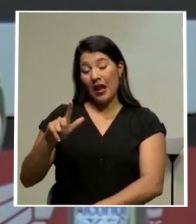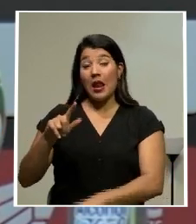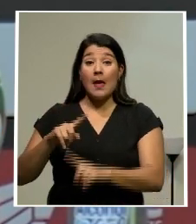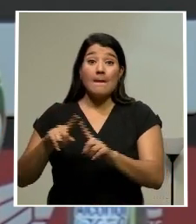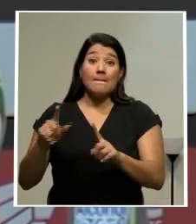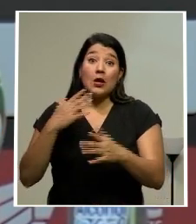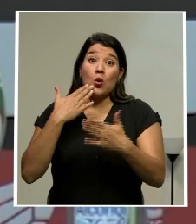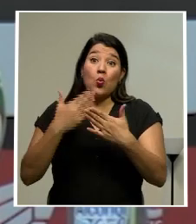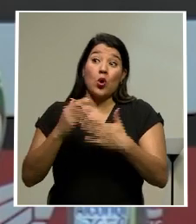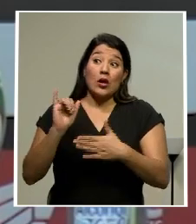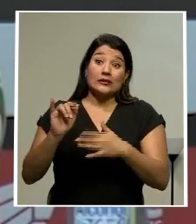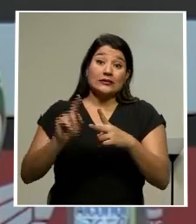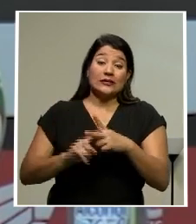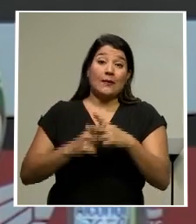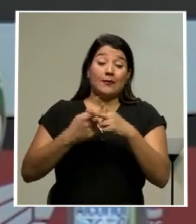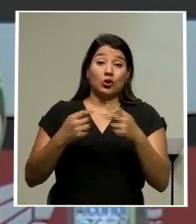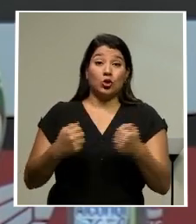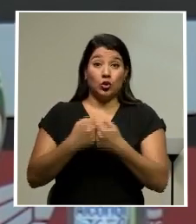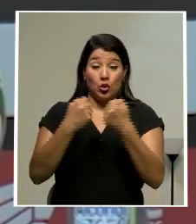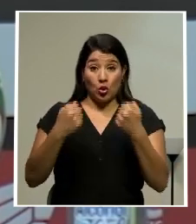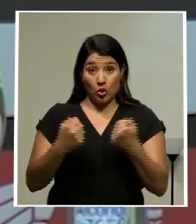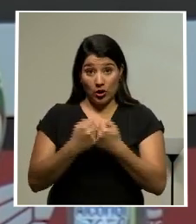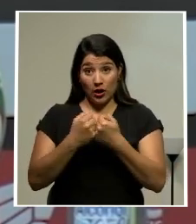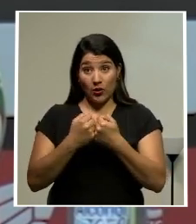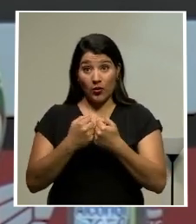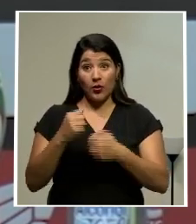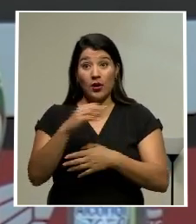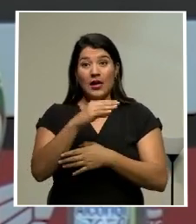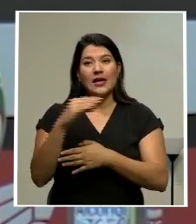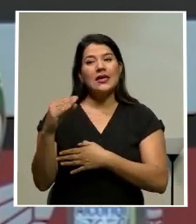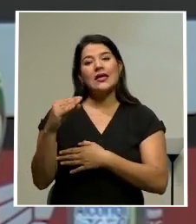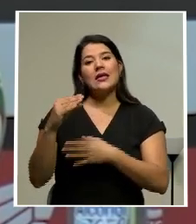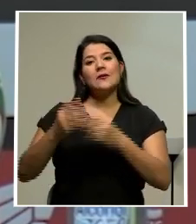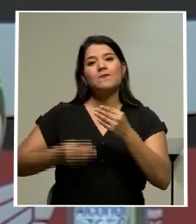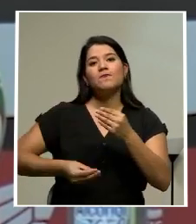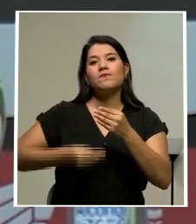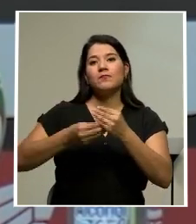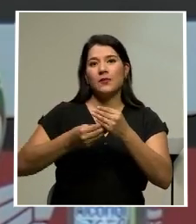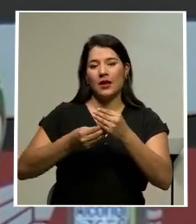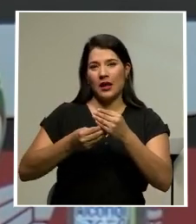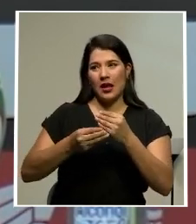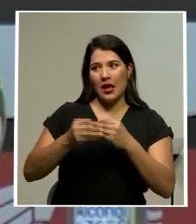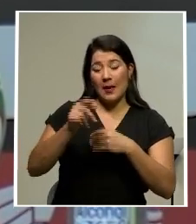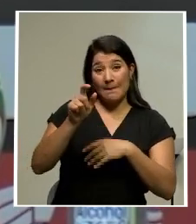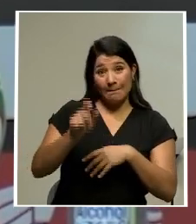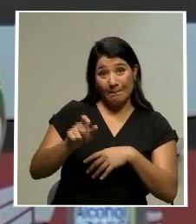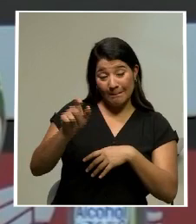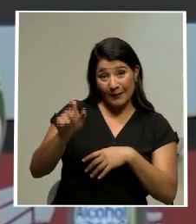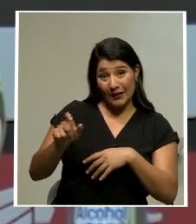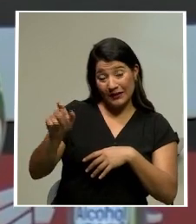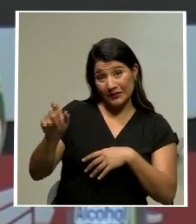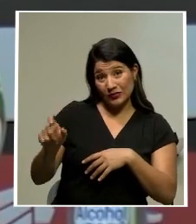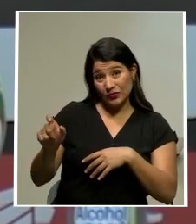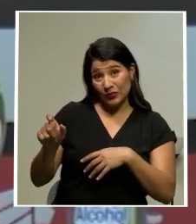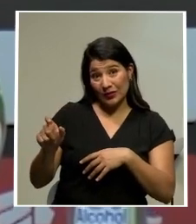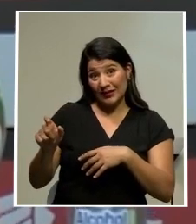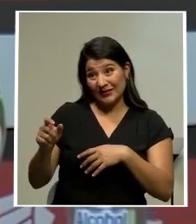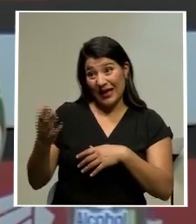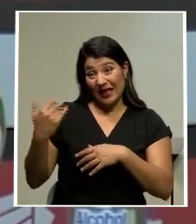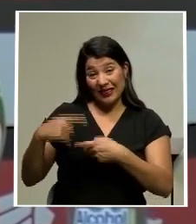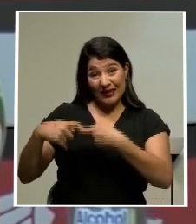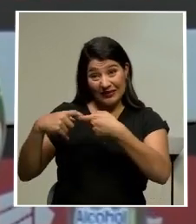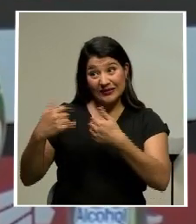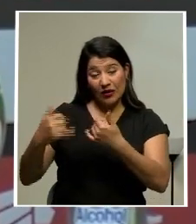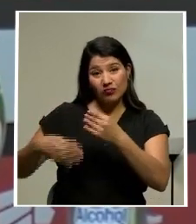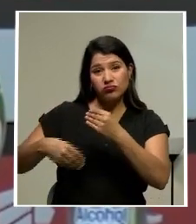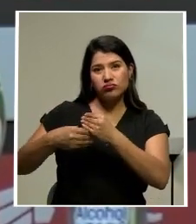es el arranque del torneo, incorporándose la gente que estaba en sus selecciones, con gente